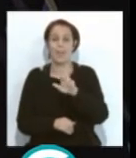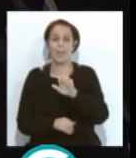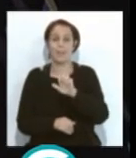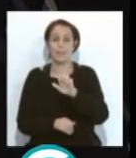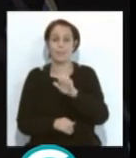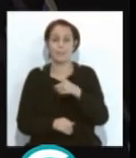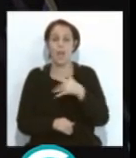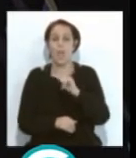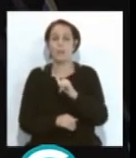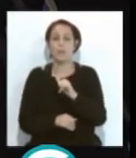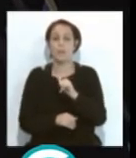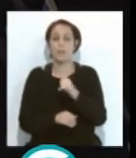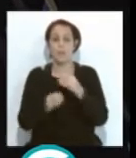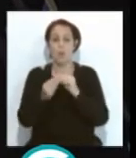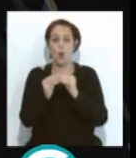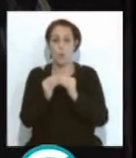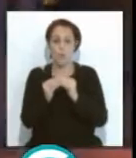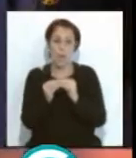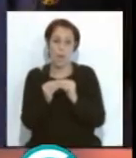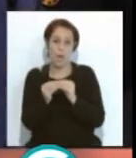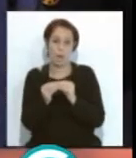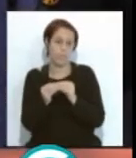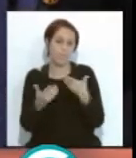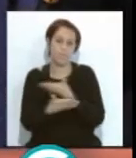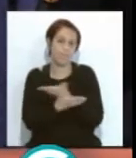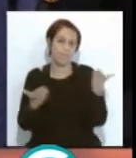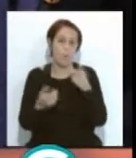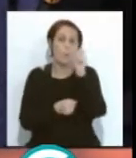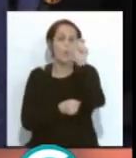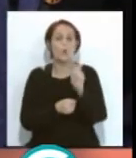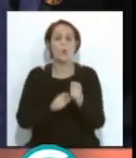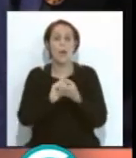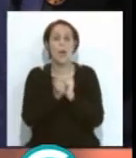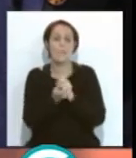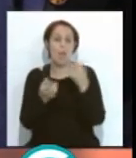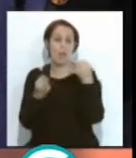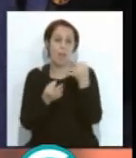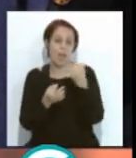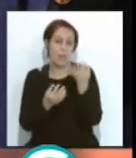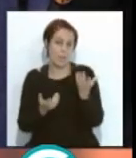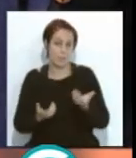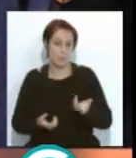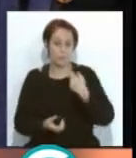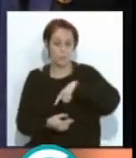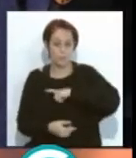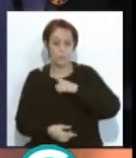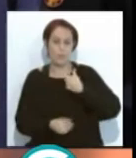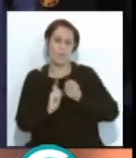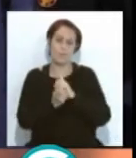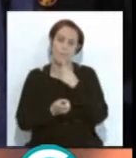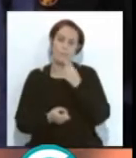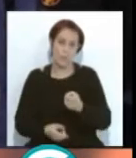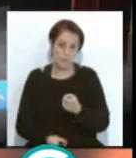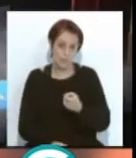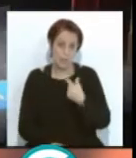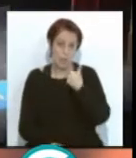que hay que, que de alguna forma, sea como sea la puntuación, que hay que cambiar. Alguna vez tenemos que, que nos cuesta mucho los cambios, Que es